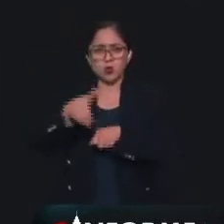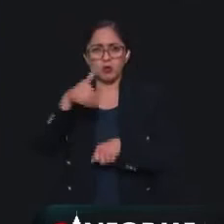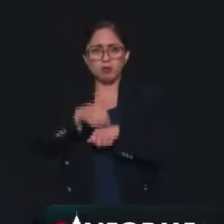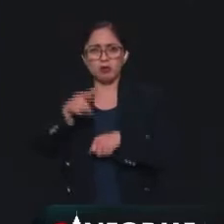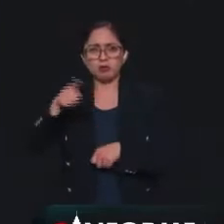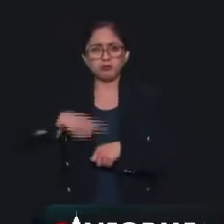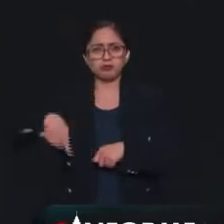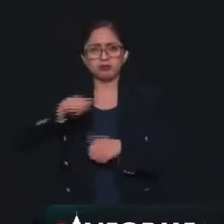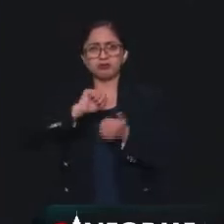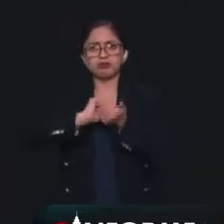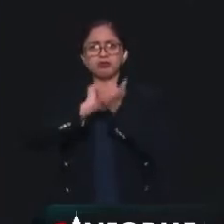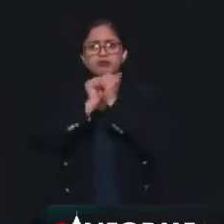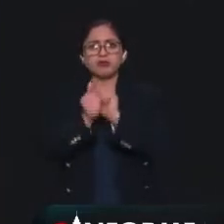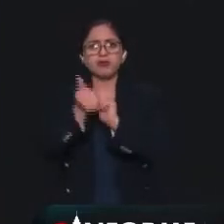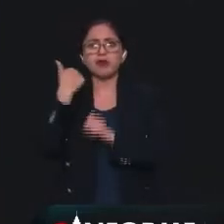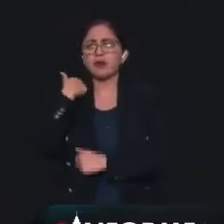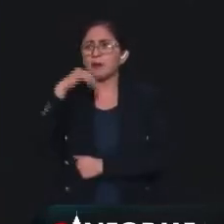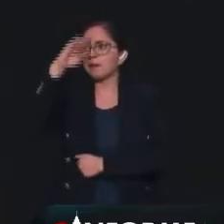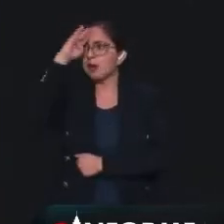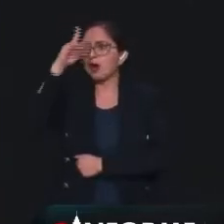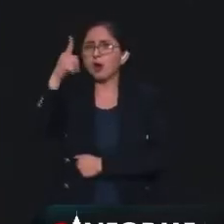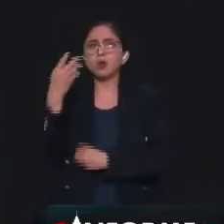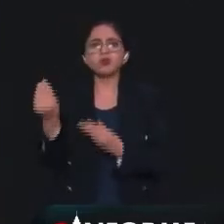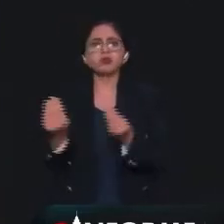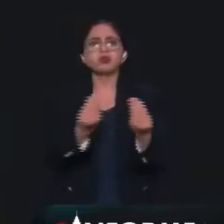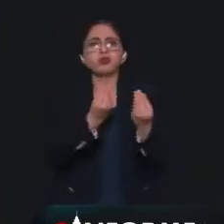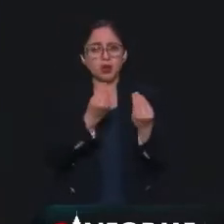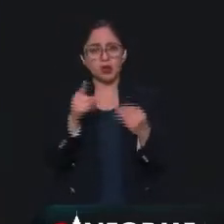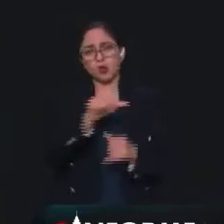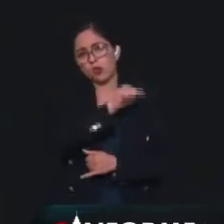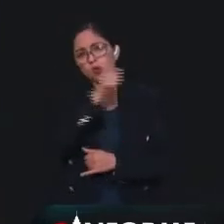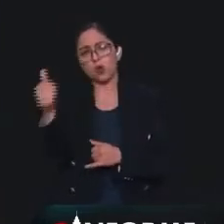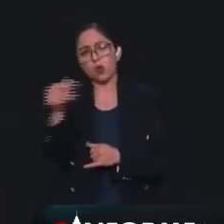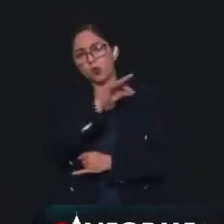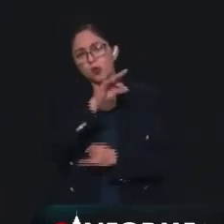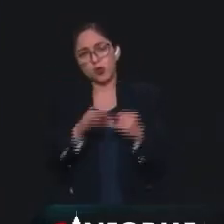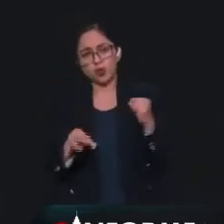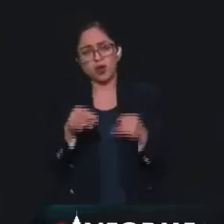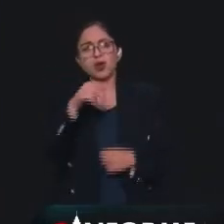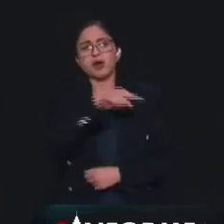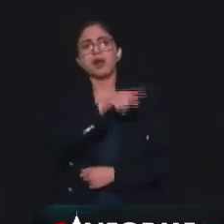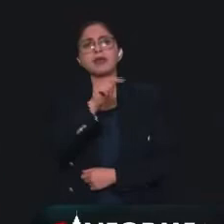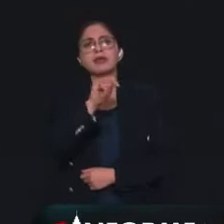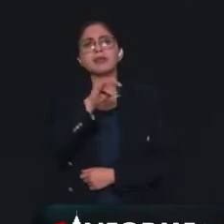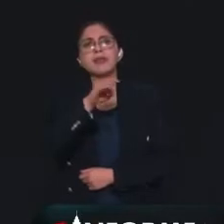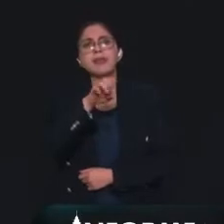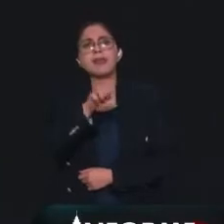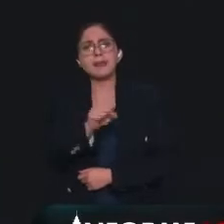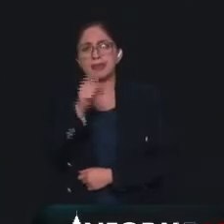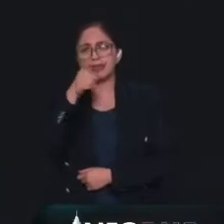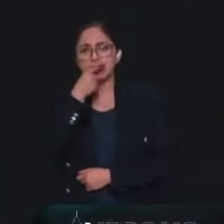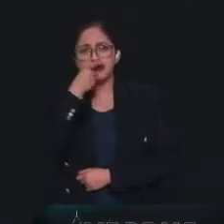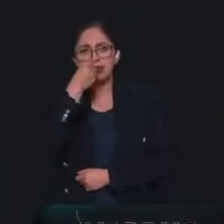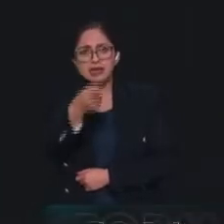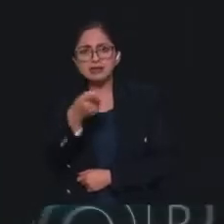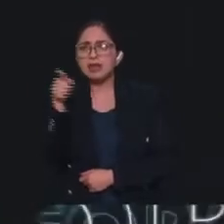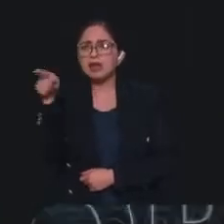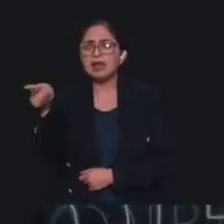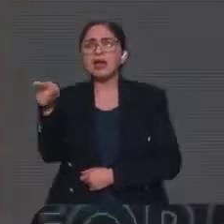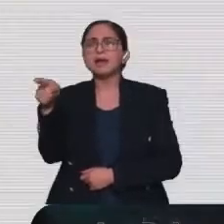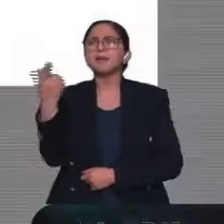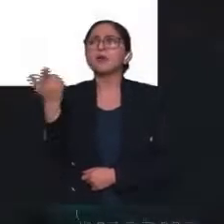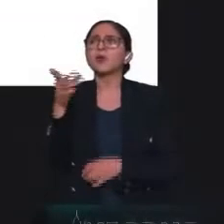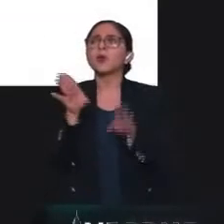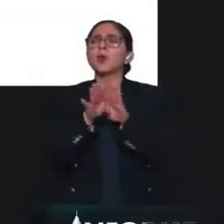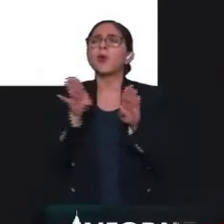hacían parecer que era mucho. Y por último, les traigo este artículo del New York Times, donde pues muestran cómo esta falla, bueno, no